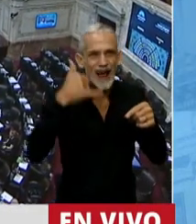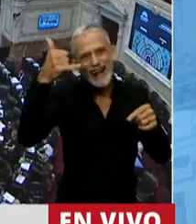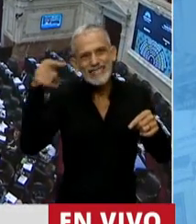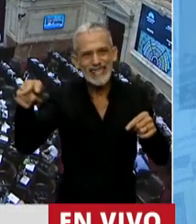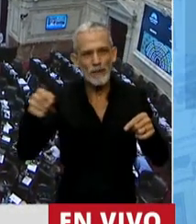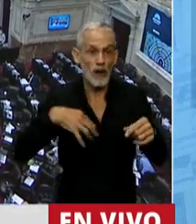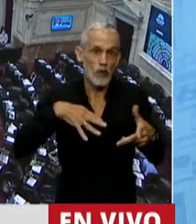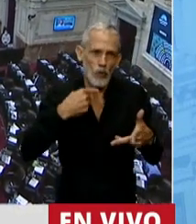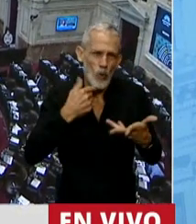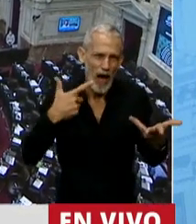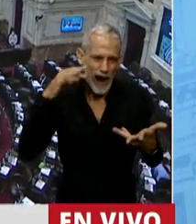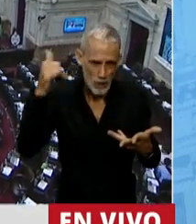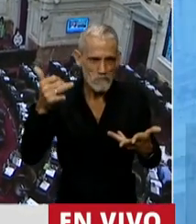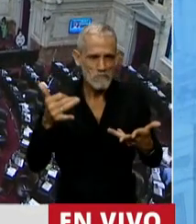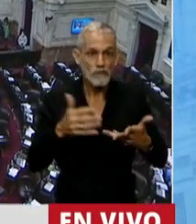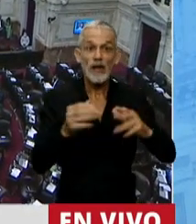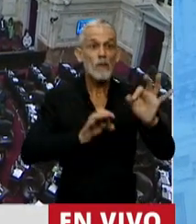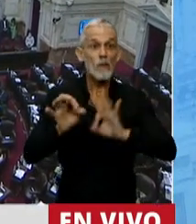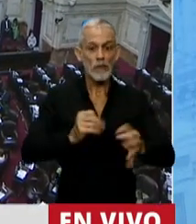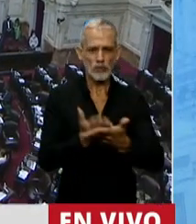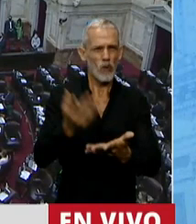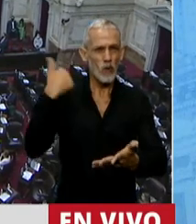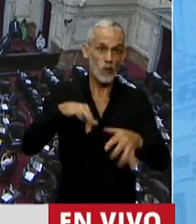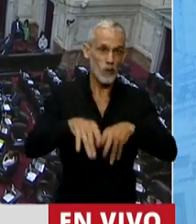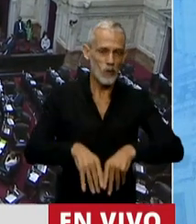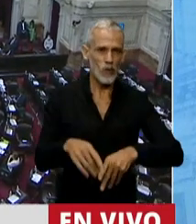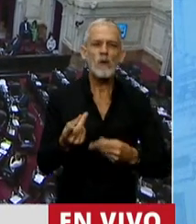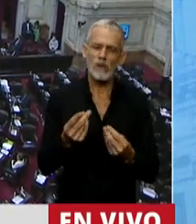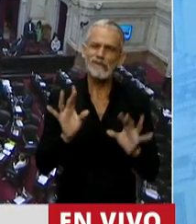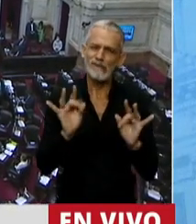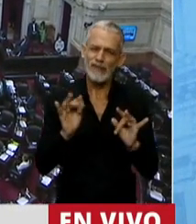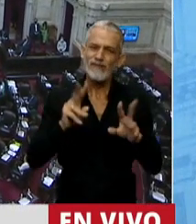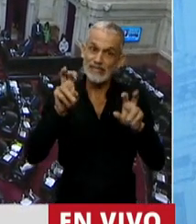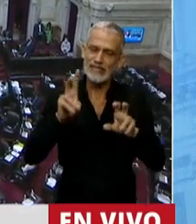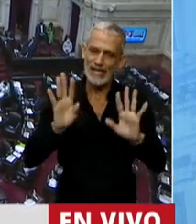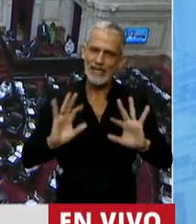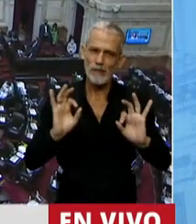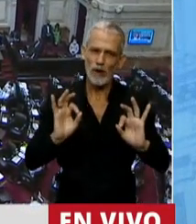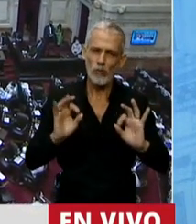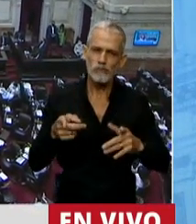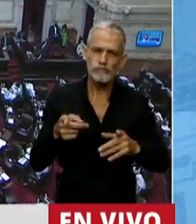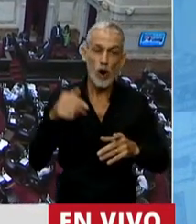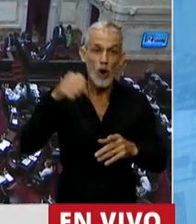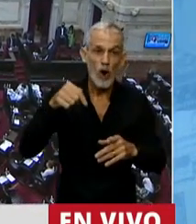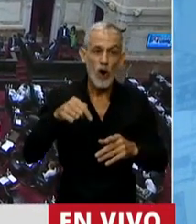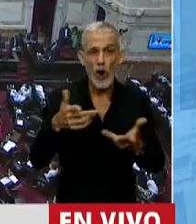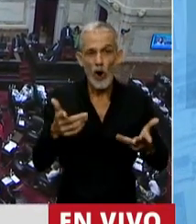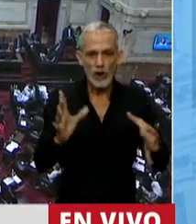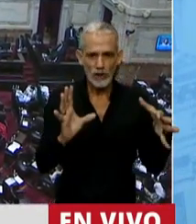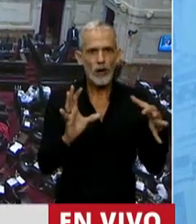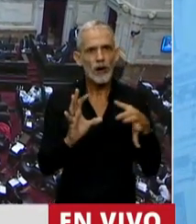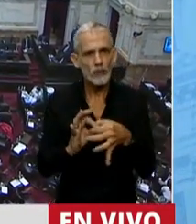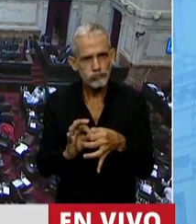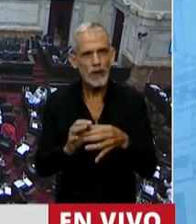Este proyecto, pensado para abordar esta gran complejidad del tema en su totalidad, está hoy en sintonía y